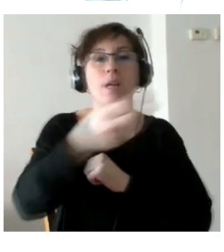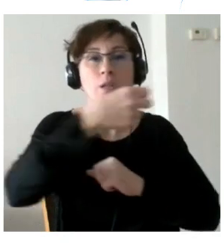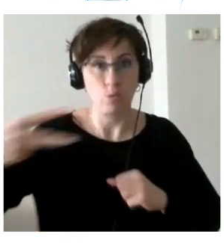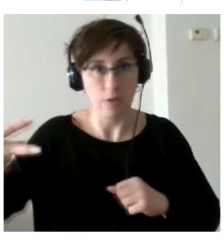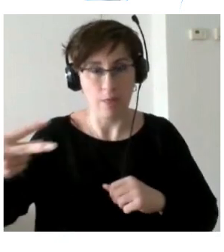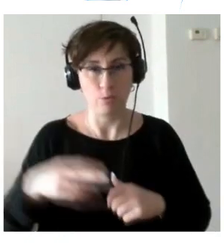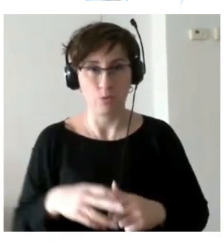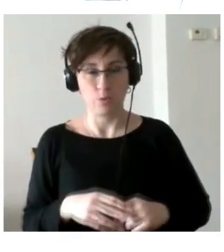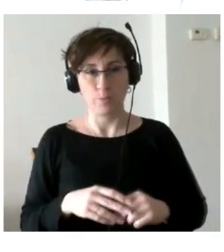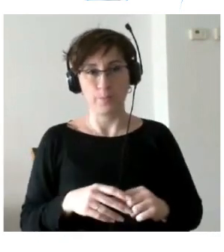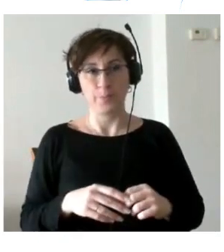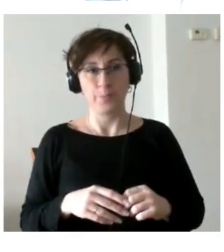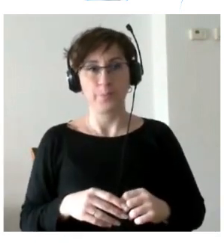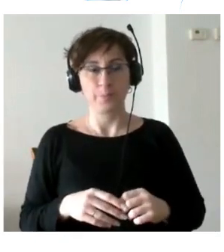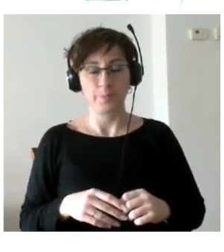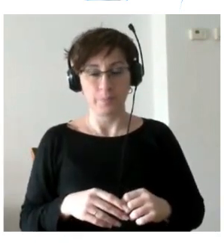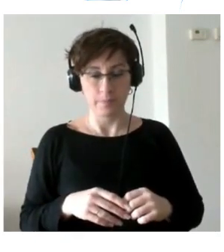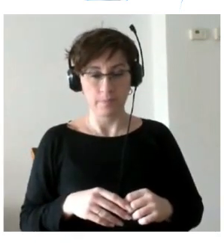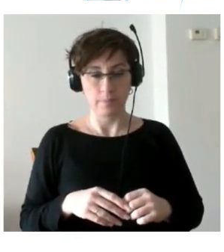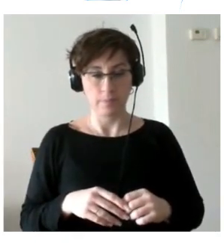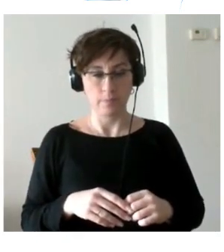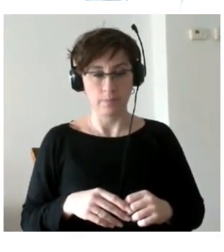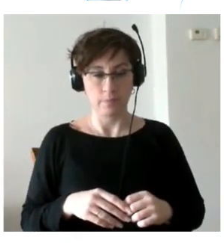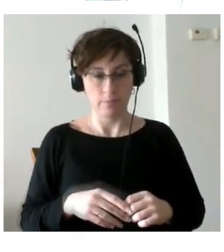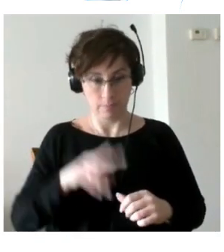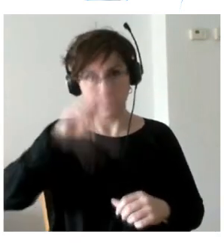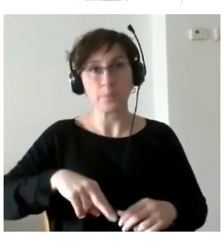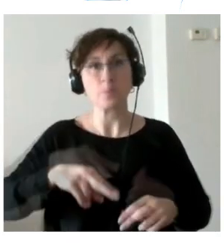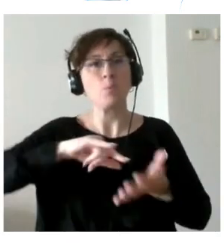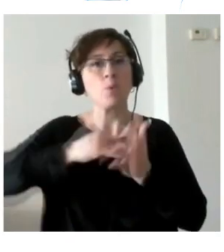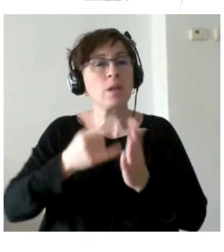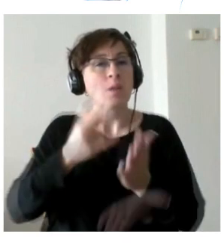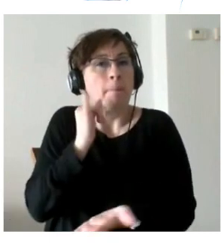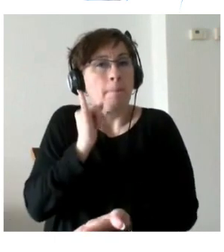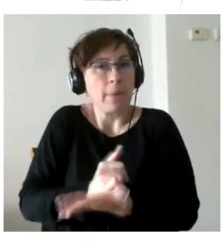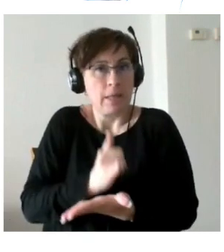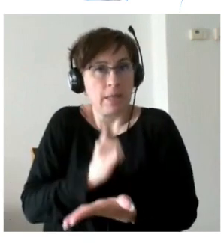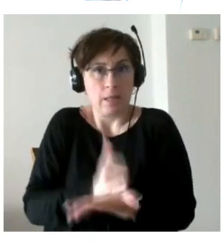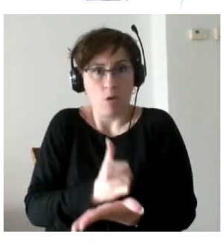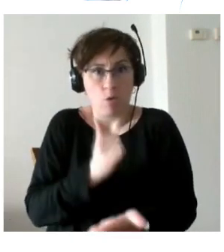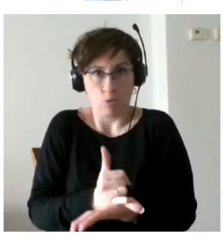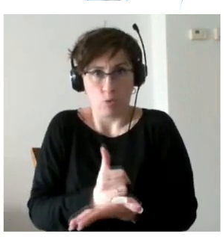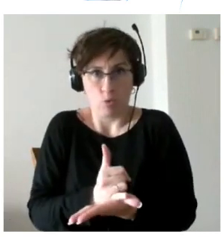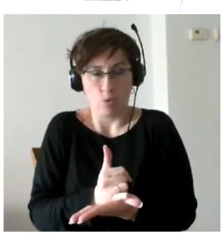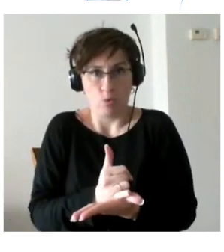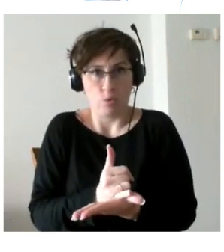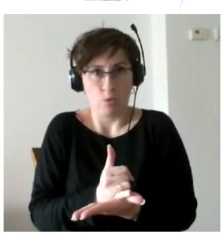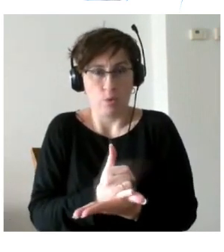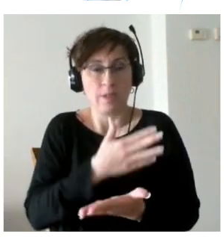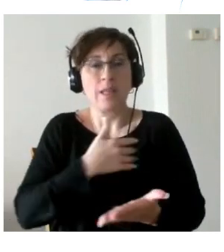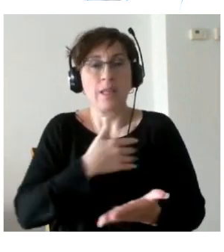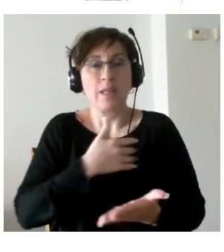Estamos evaluando o evaluábamos un proyecto piloto es decir donde el propósito era sobre todo ver y